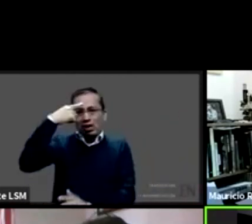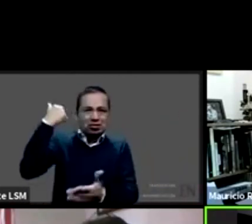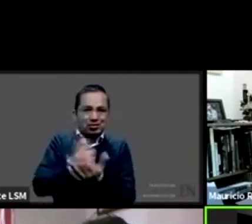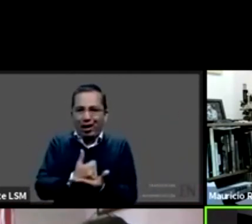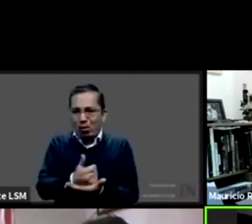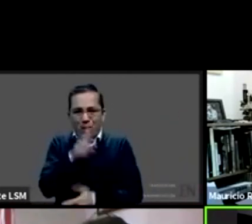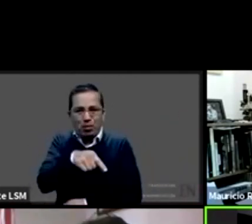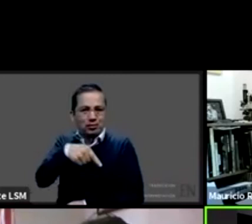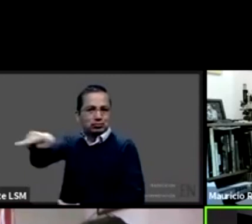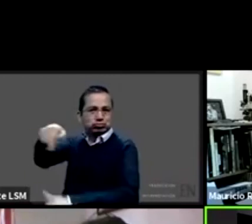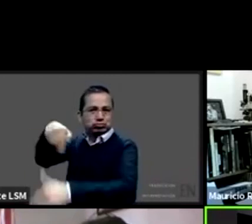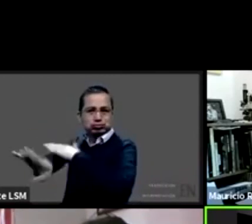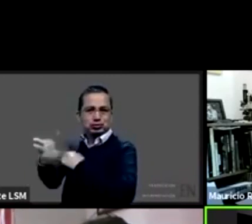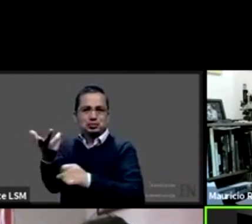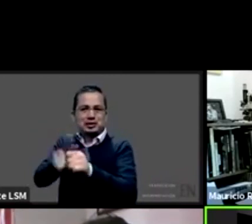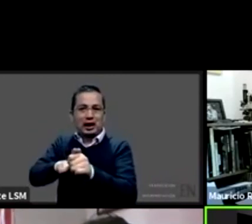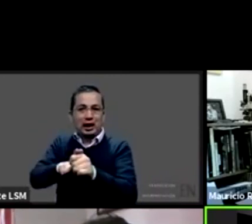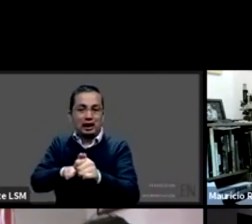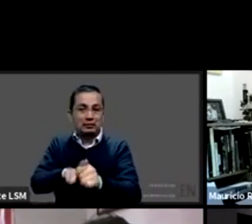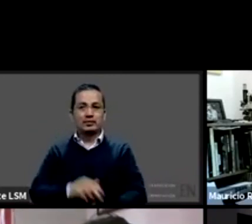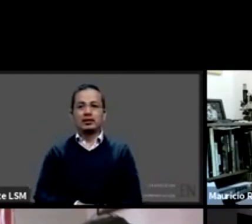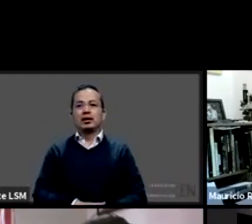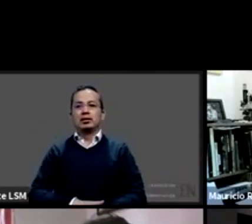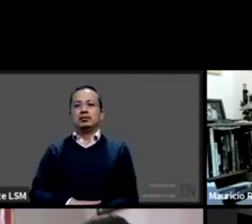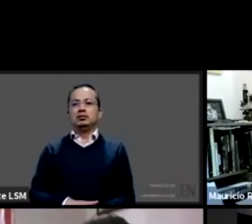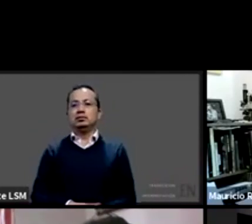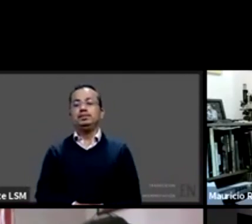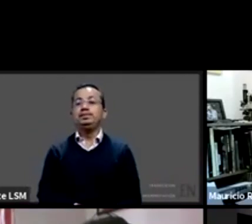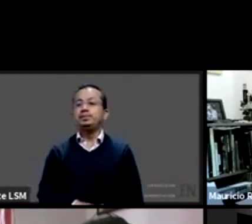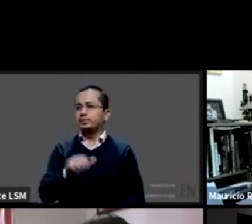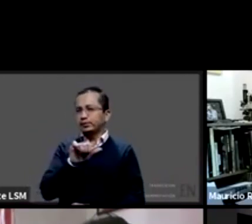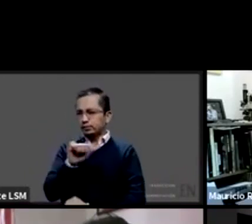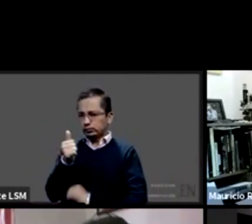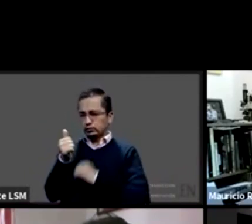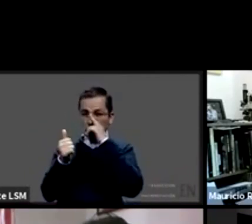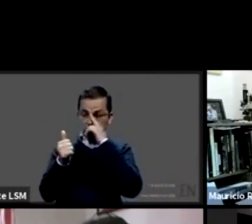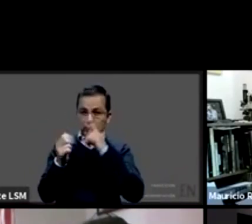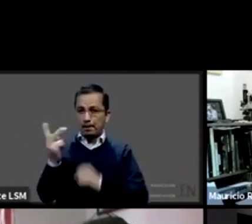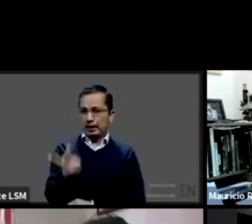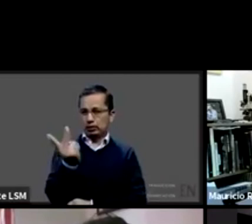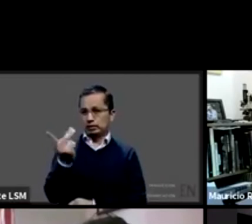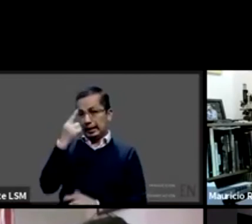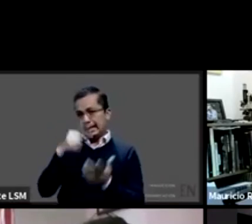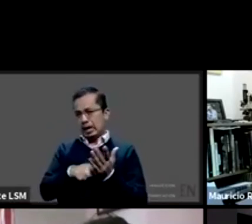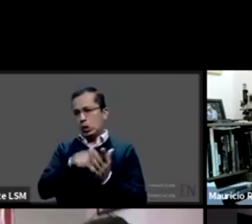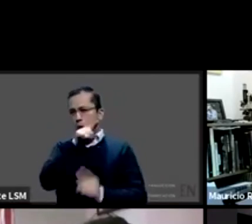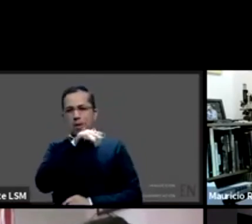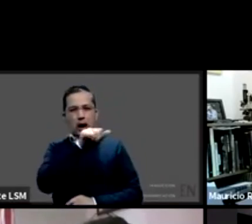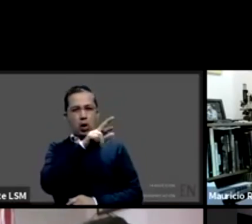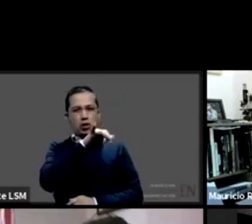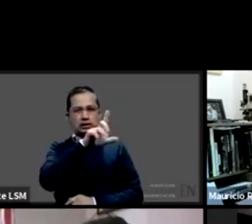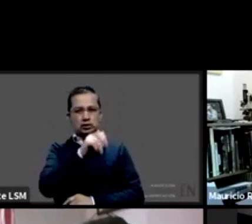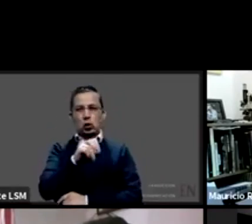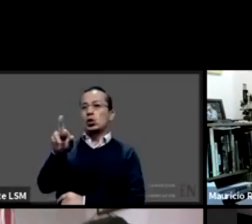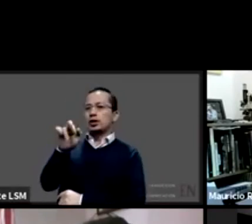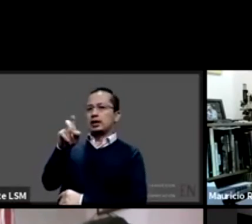después de la separación a la siguiente pregunta que creo que cae en manos de Mauricio y de Ricardo ¿cómo le hacemos en tiempos de